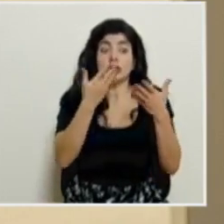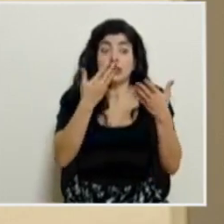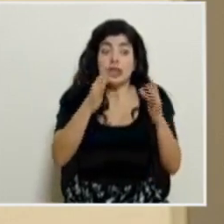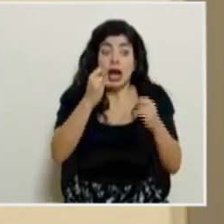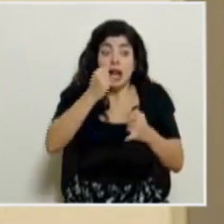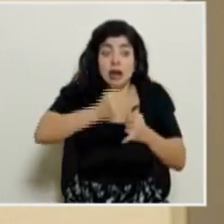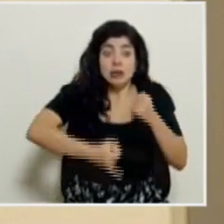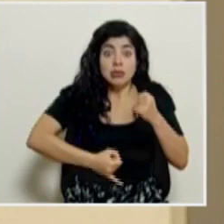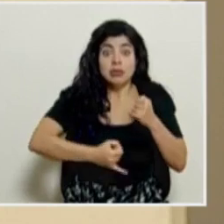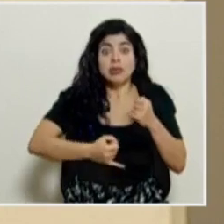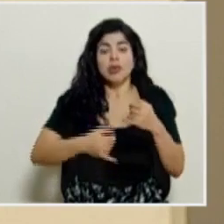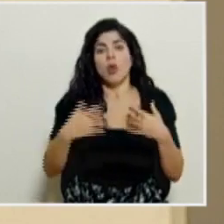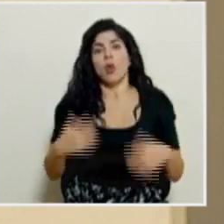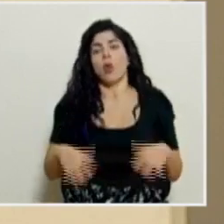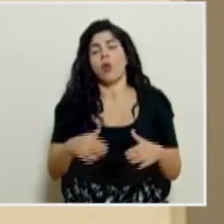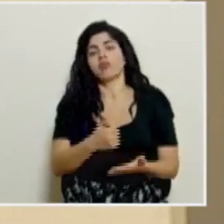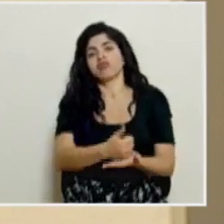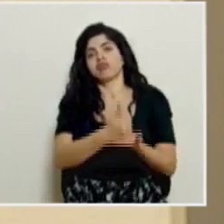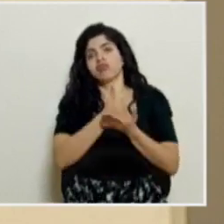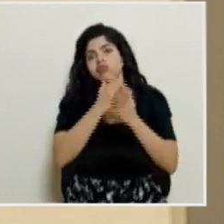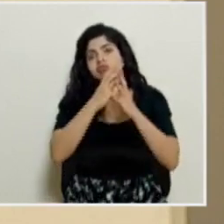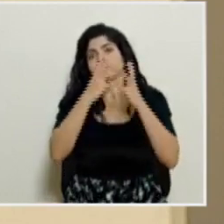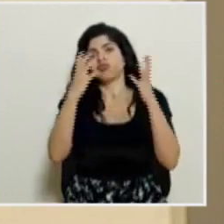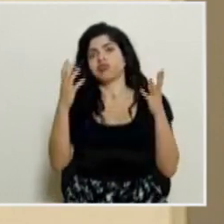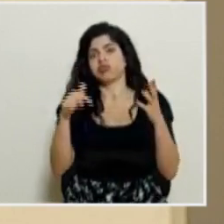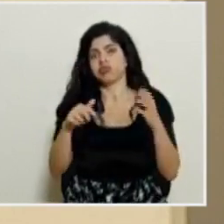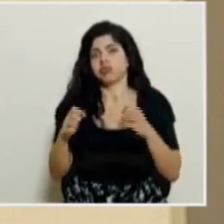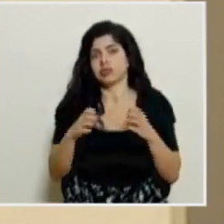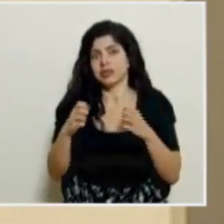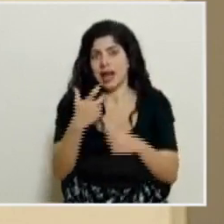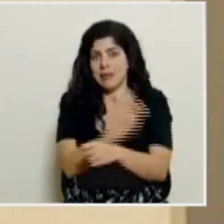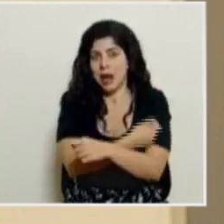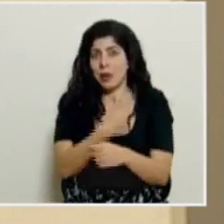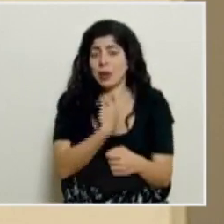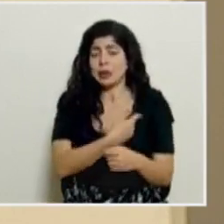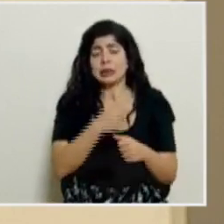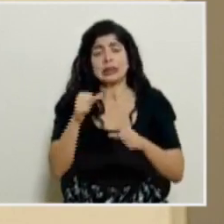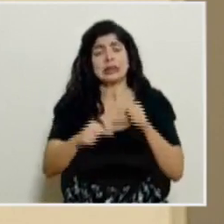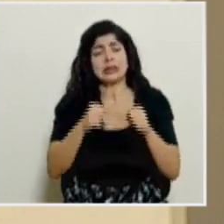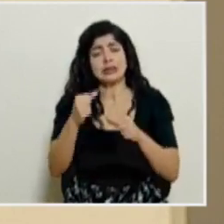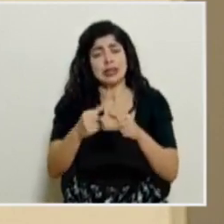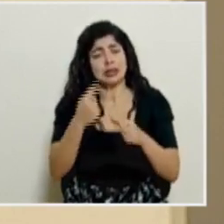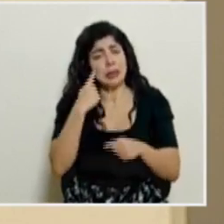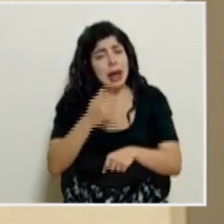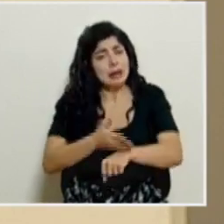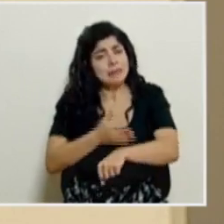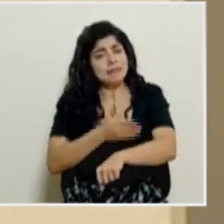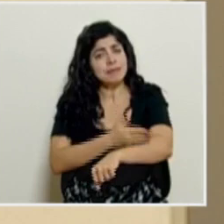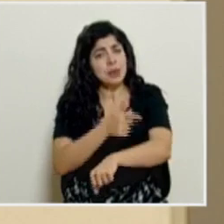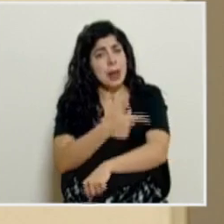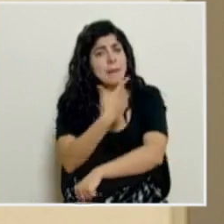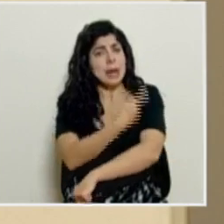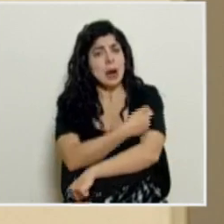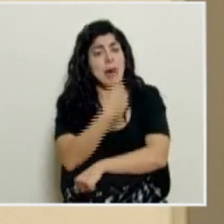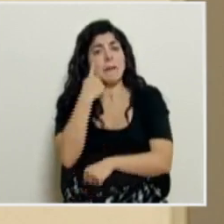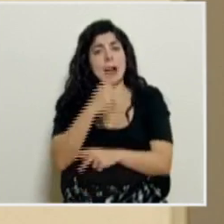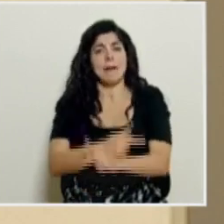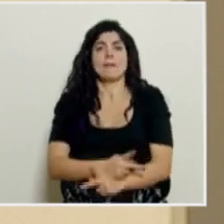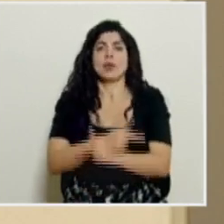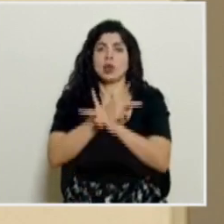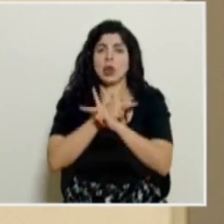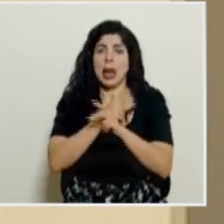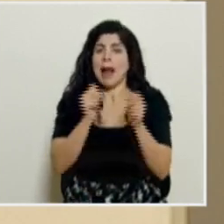dentro de toda la estrategia de vacunación, y estamos haciendo todo lo posible para avanzar también con esa vacunación, y poder proteger